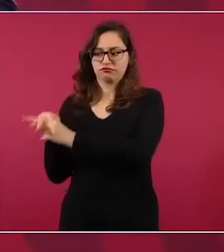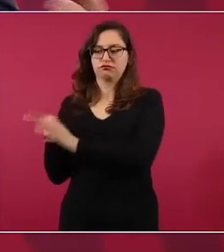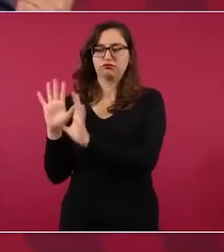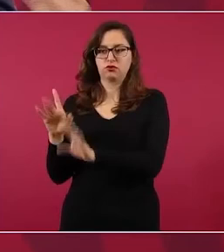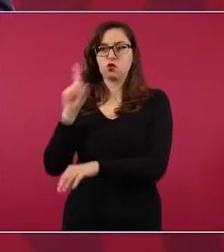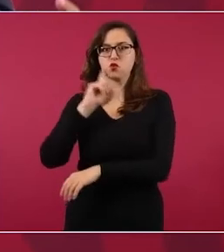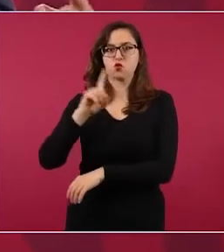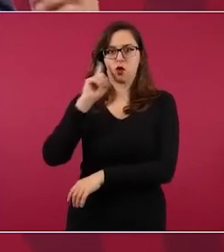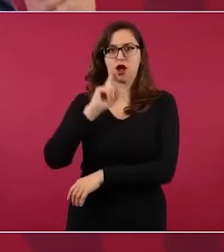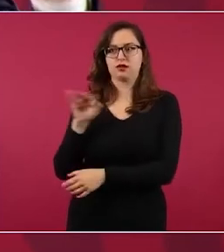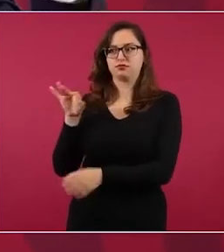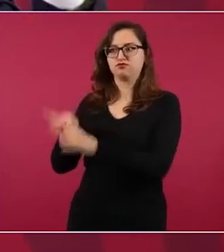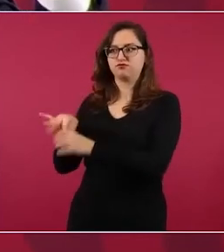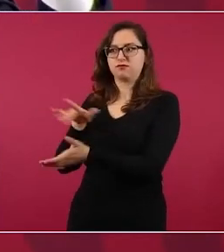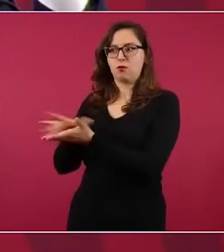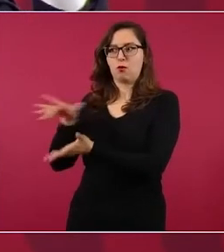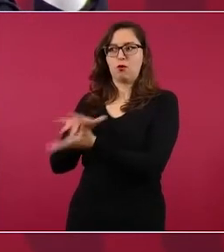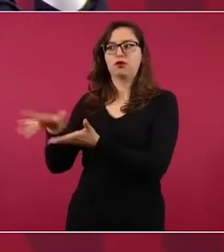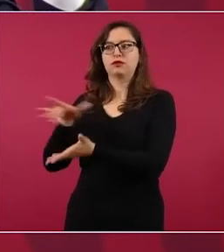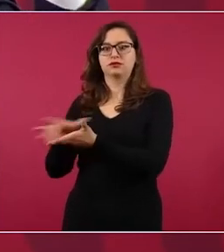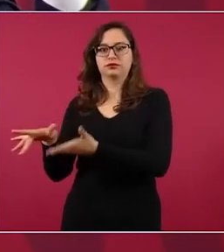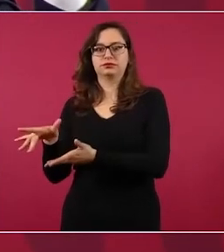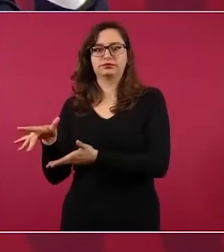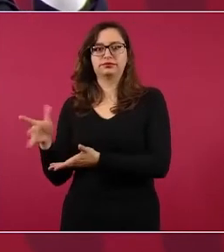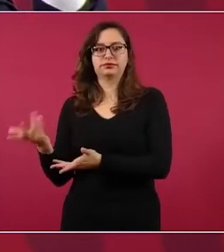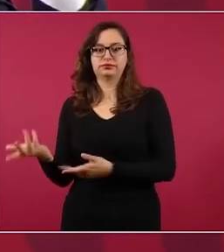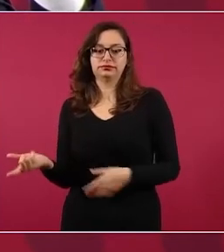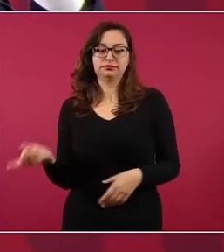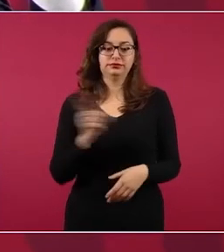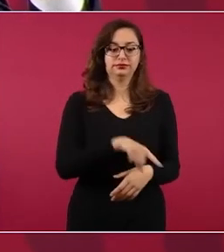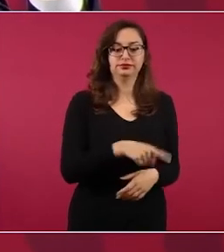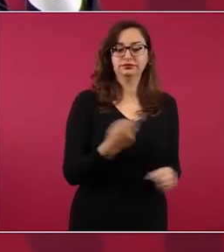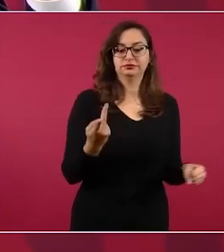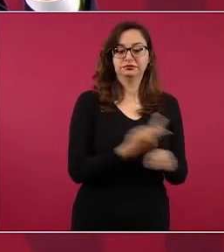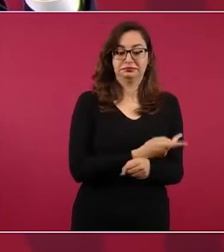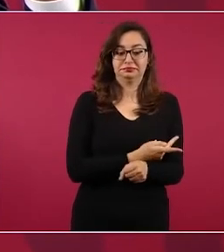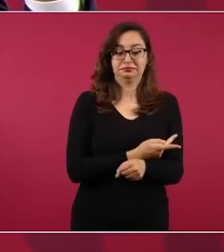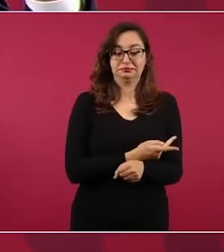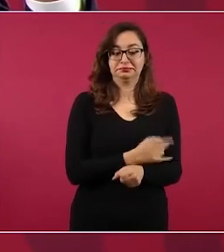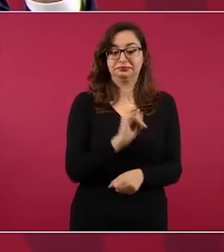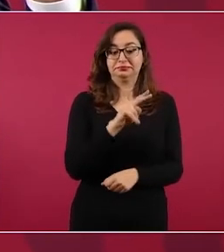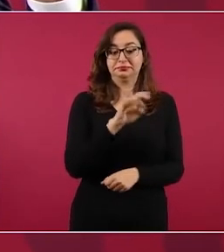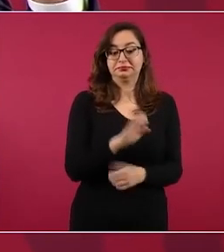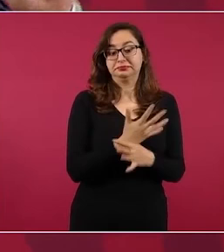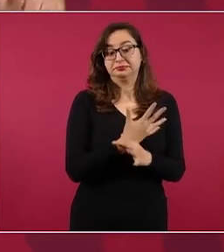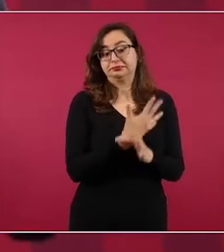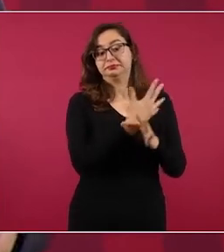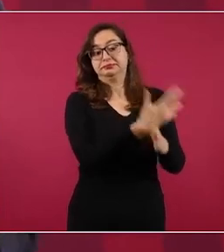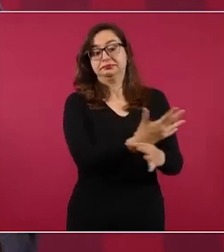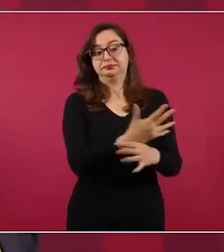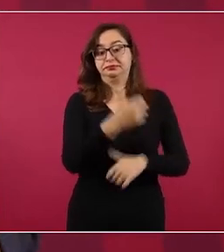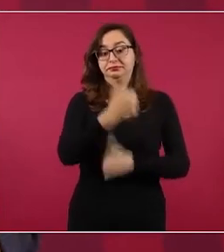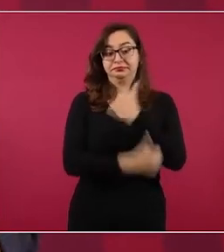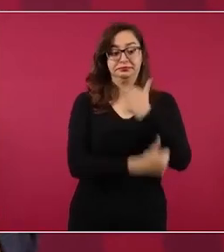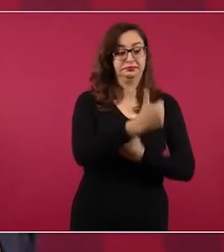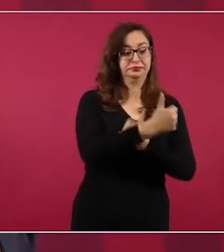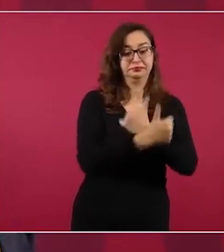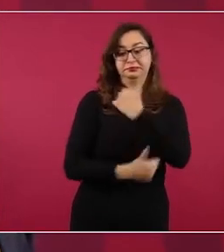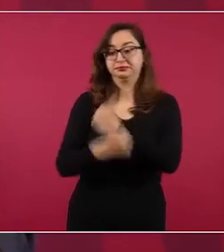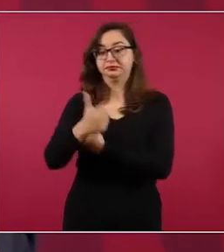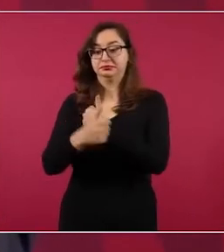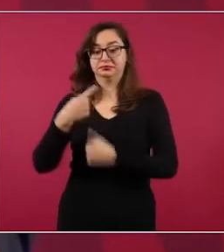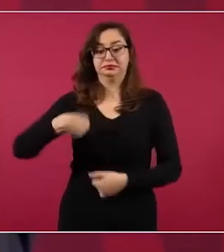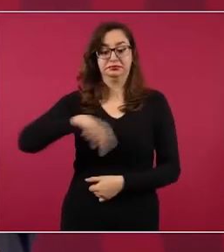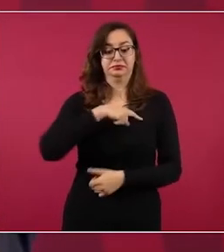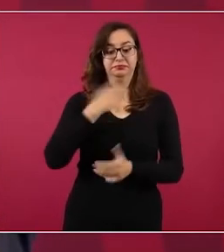formal, entre comillas, fueron 240 mil